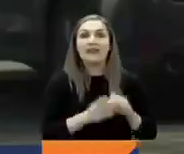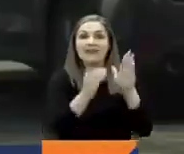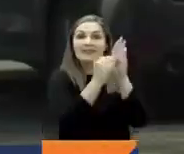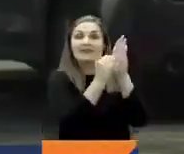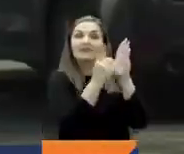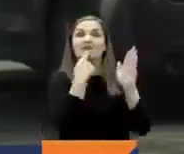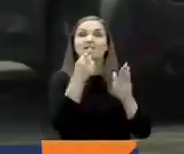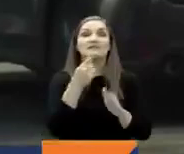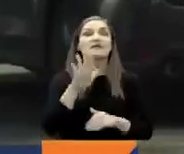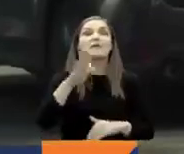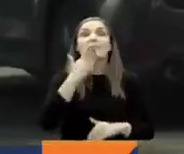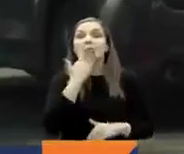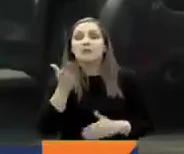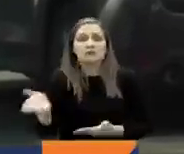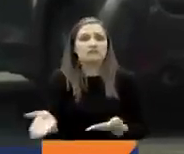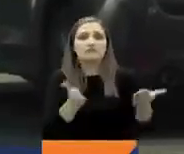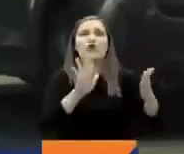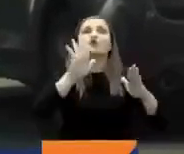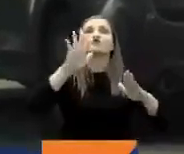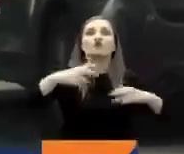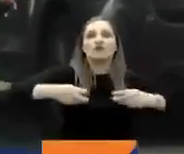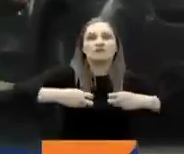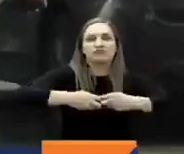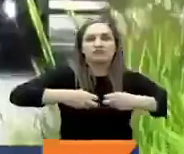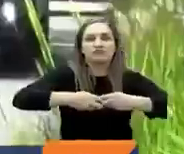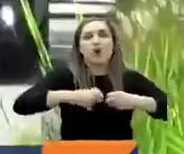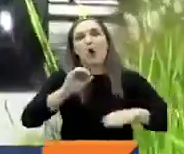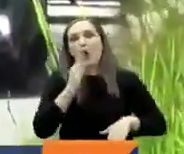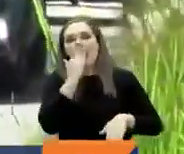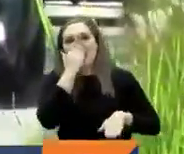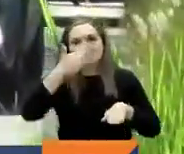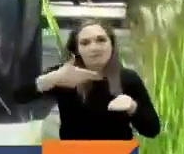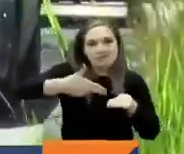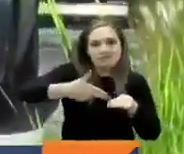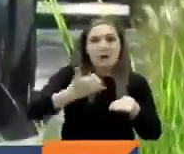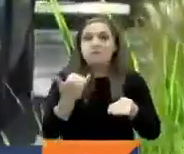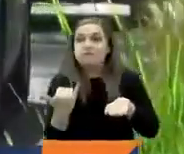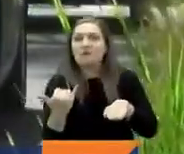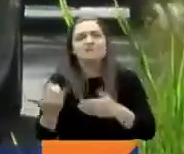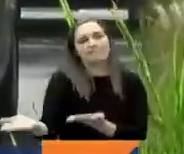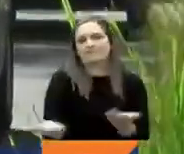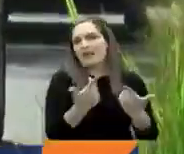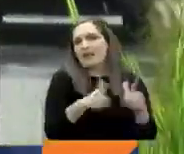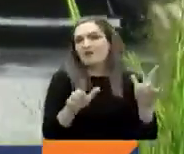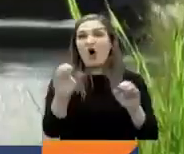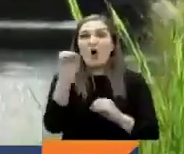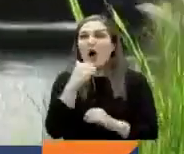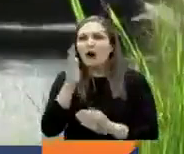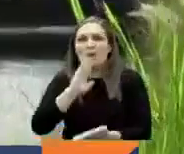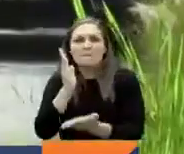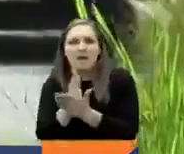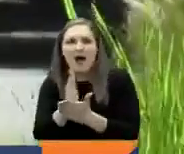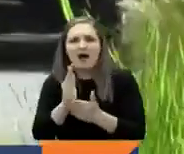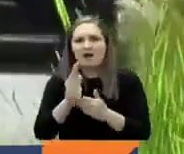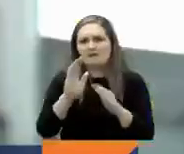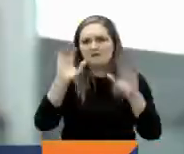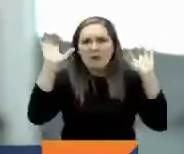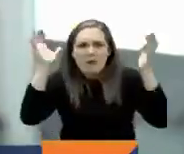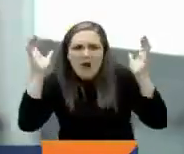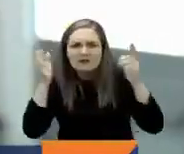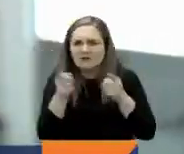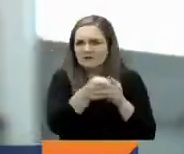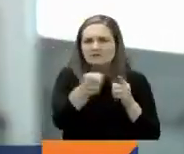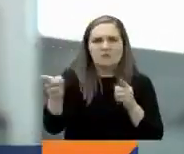la medida los vehículos eléctricos e híbridos y los que usen gas natural. Asimismo, los que atiendan emergencias o situaciones médicas, entre otros.